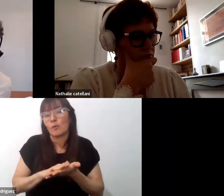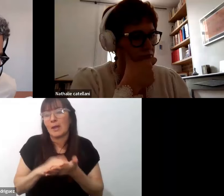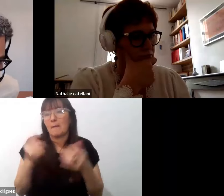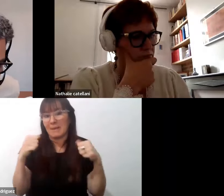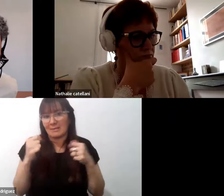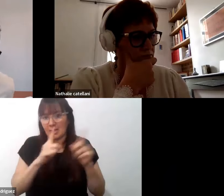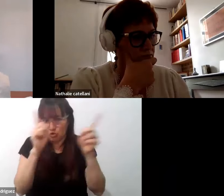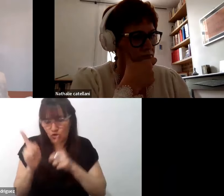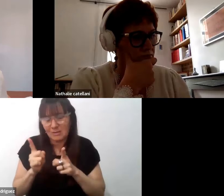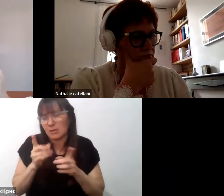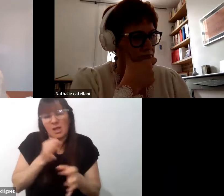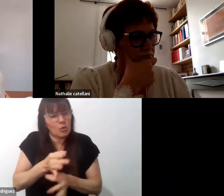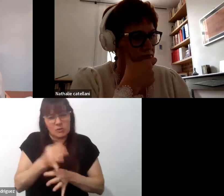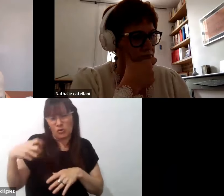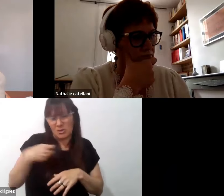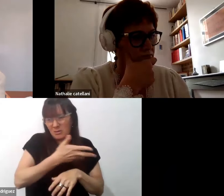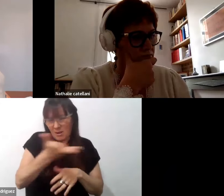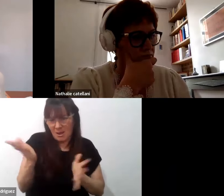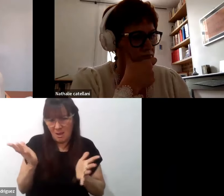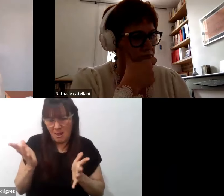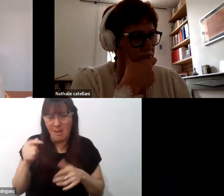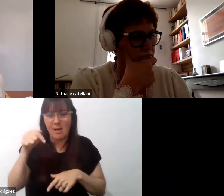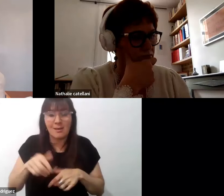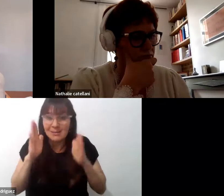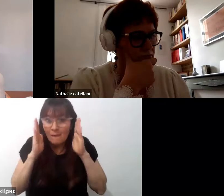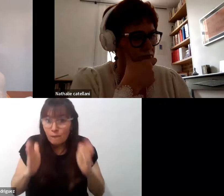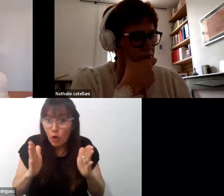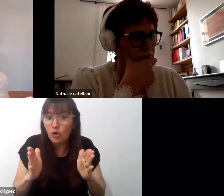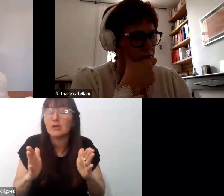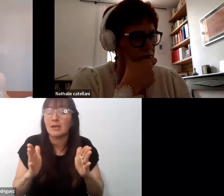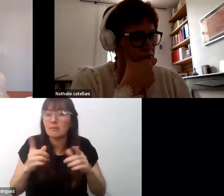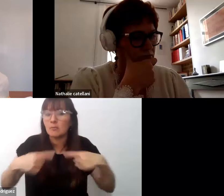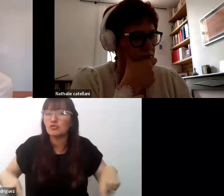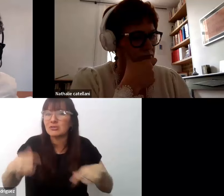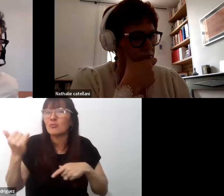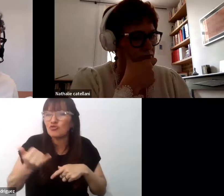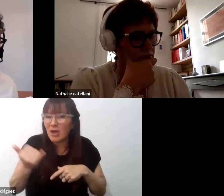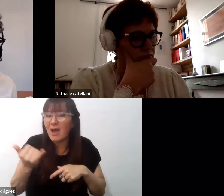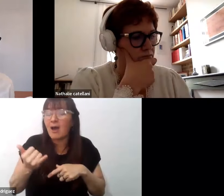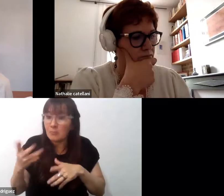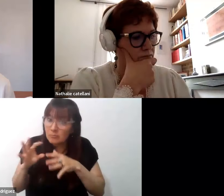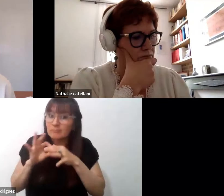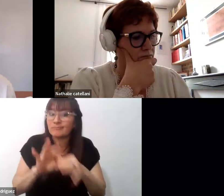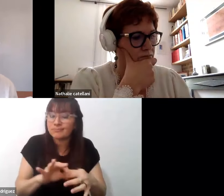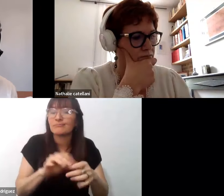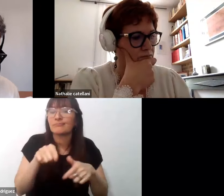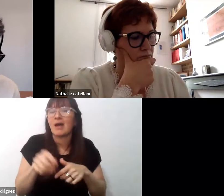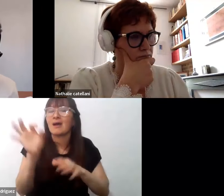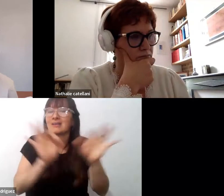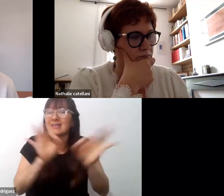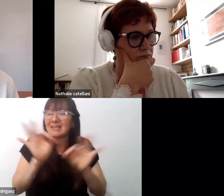educación en general, ¿no? Estos enfoques y sus dispositivos combinaban justamente estrategias